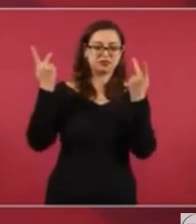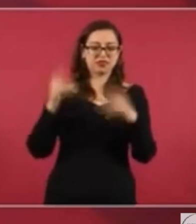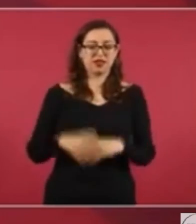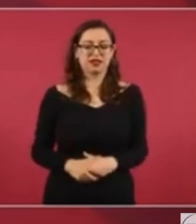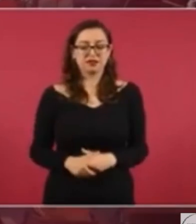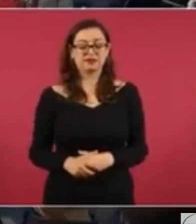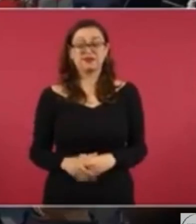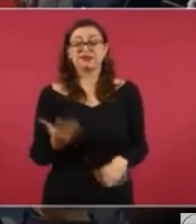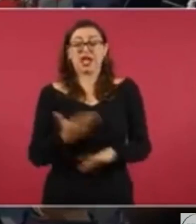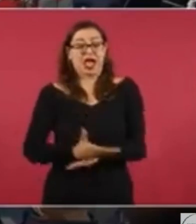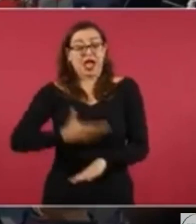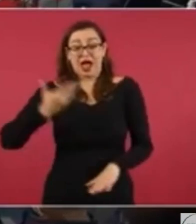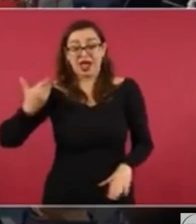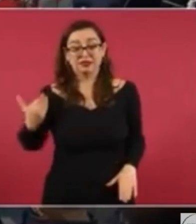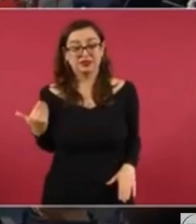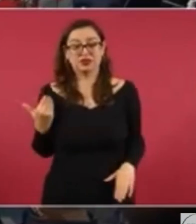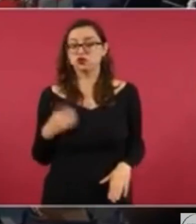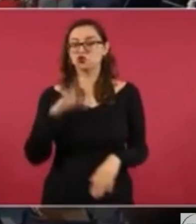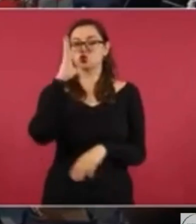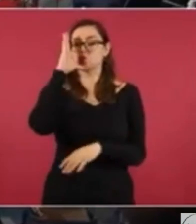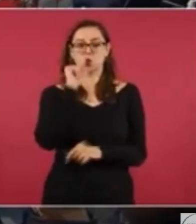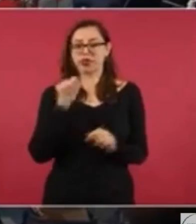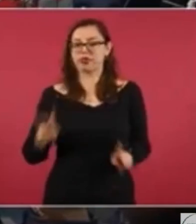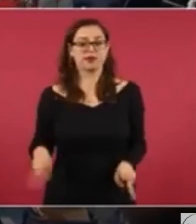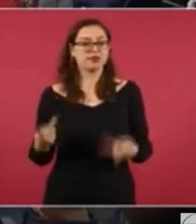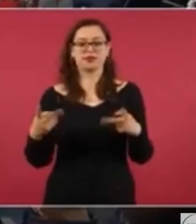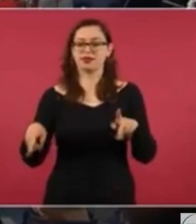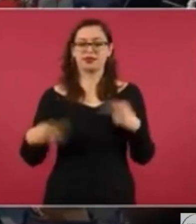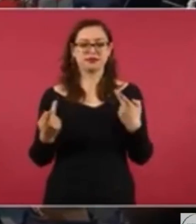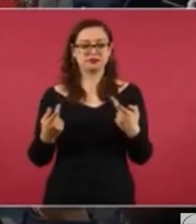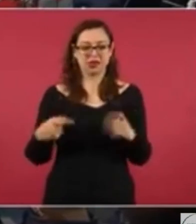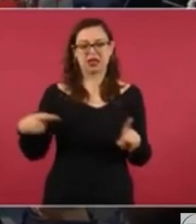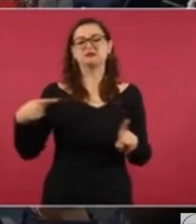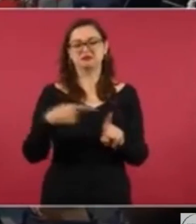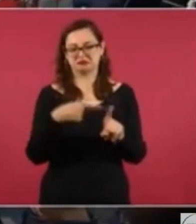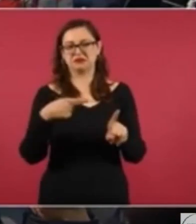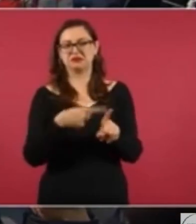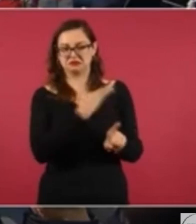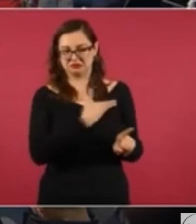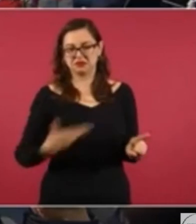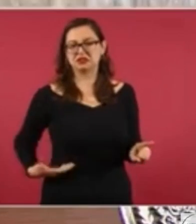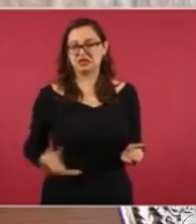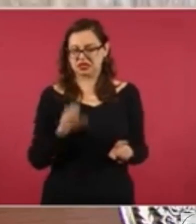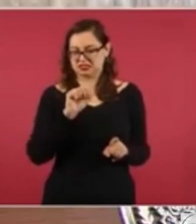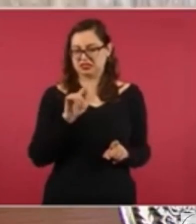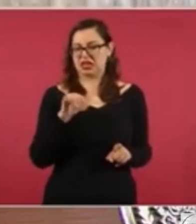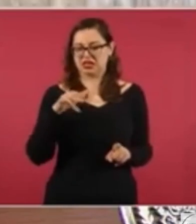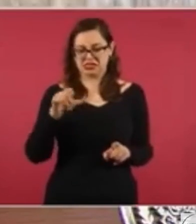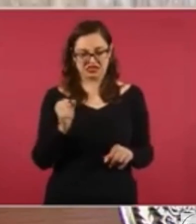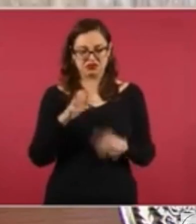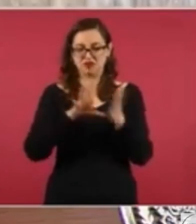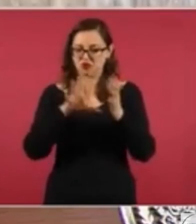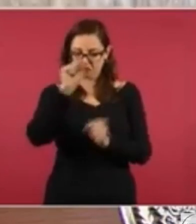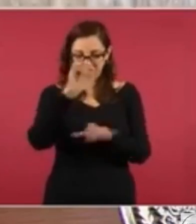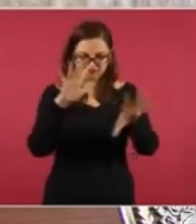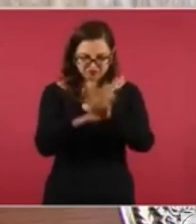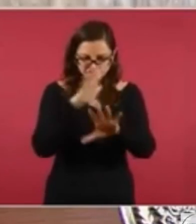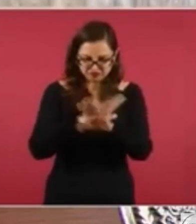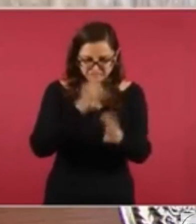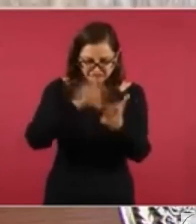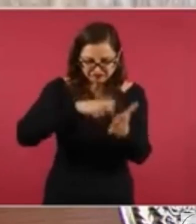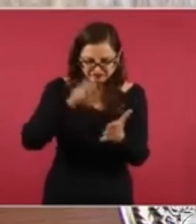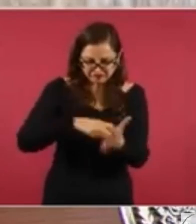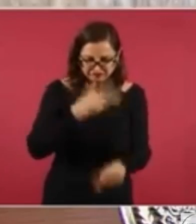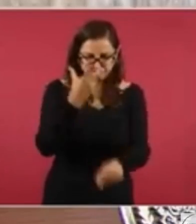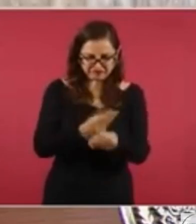reforma no se podían vender las parcelas, los ejidos, las